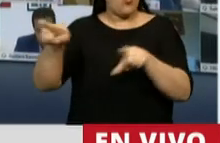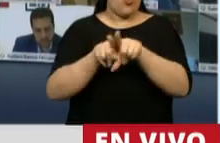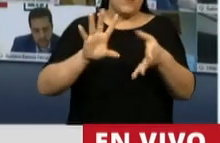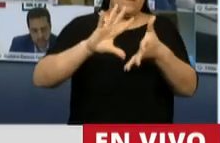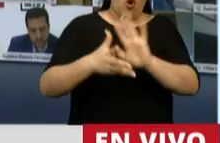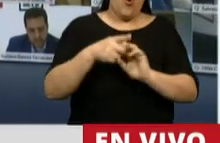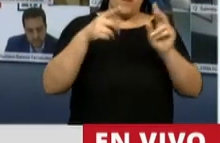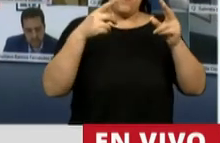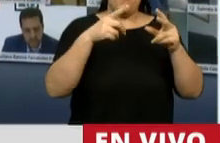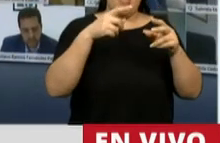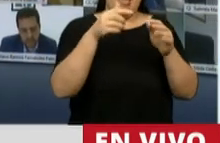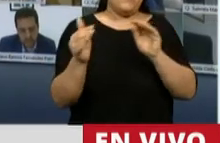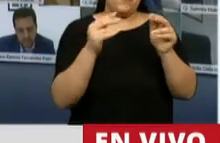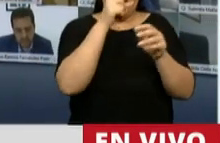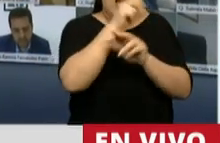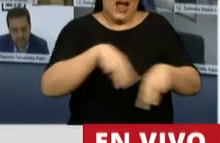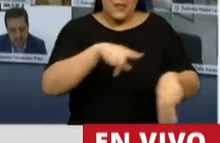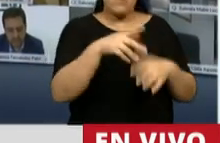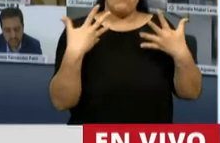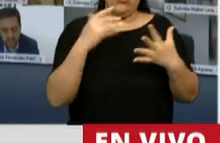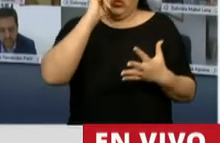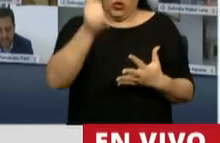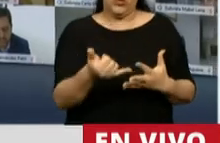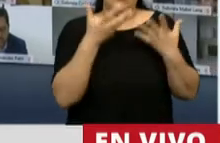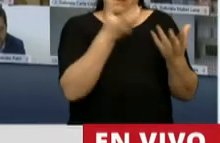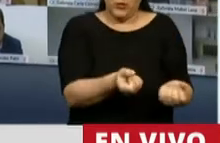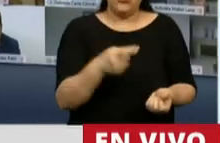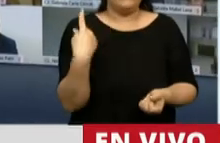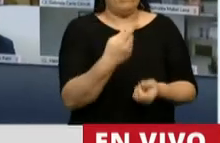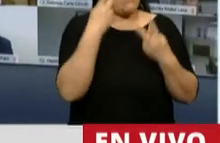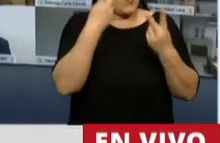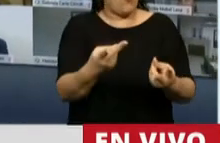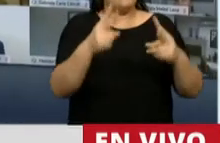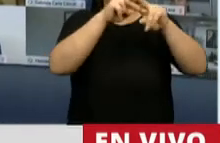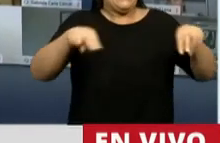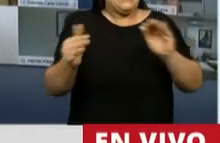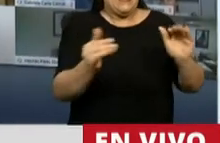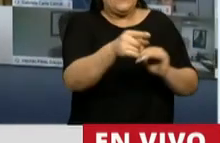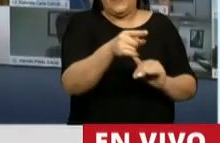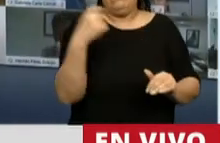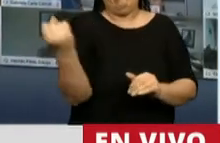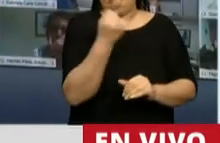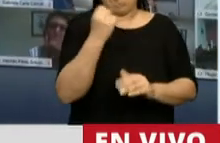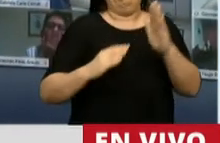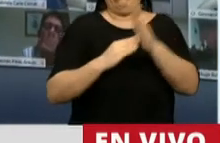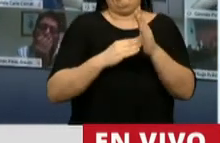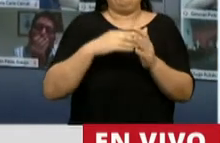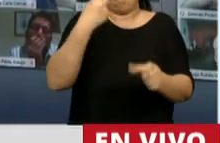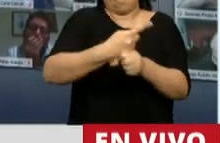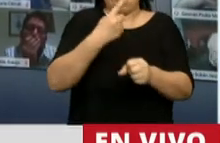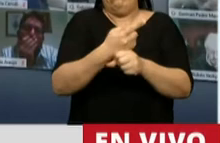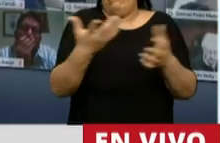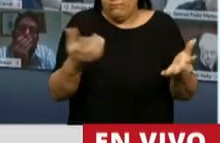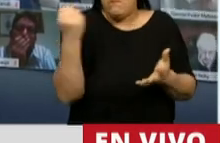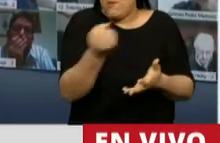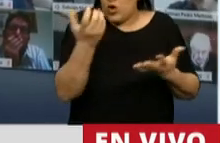supuesto que vamos a acompañar este proyecto de resolución. Es necesario reconocer a los jardines como una actividad esencial, ¿no? Allí es donde los